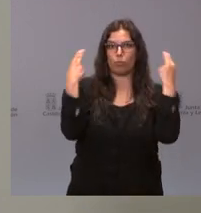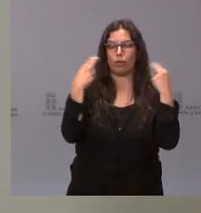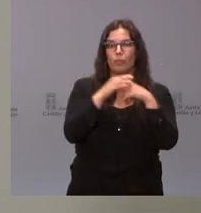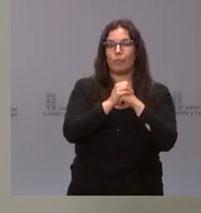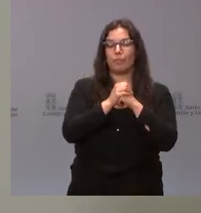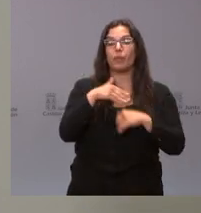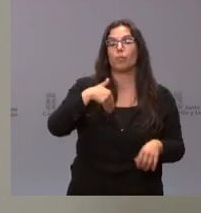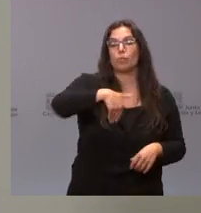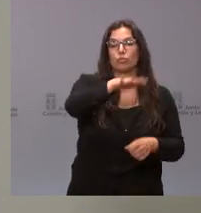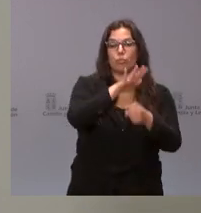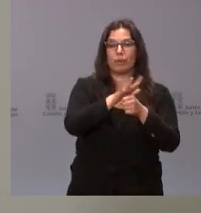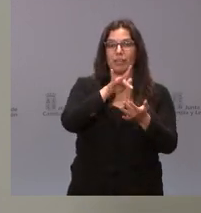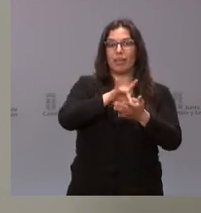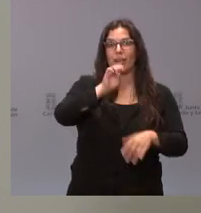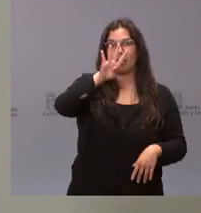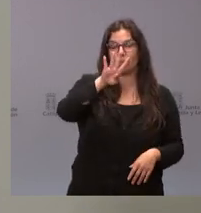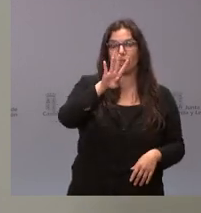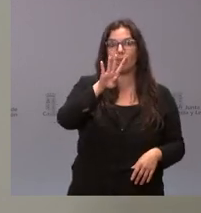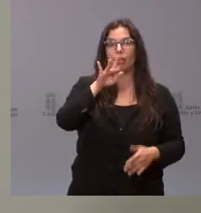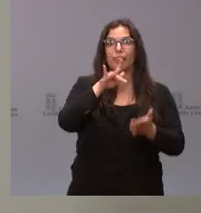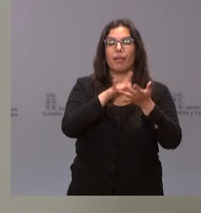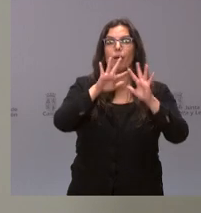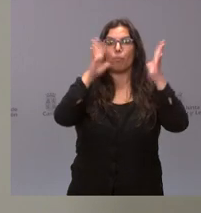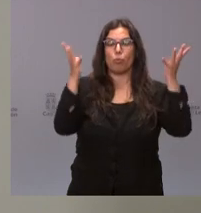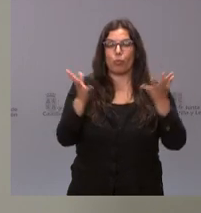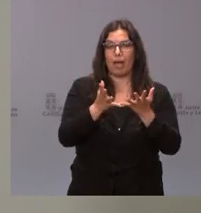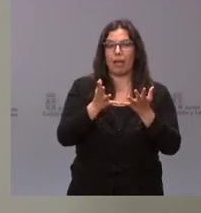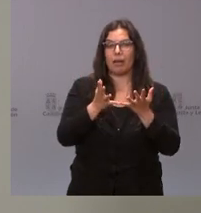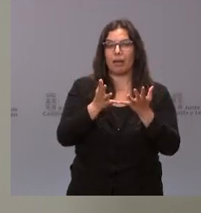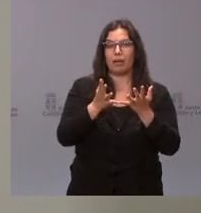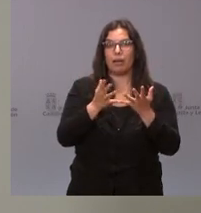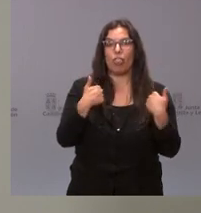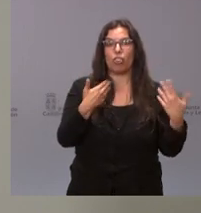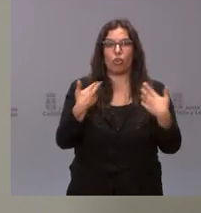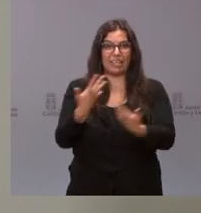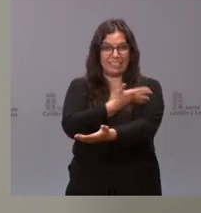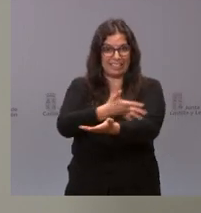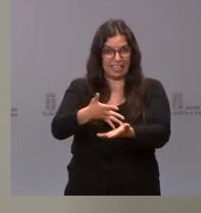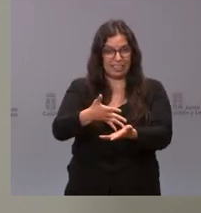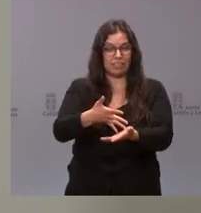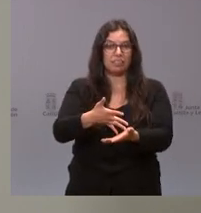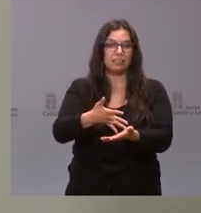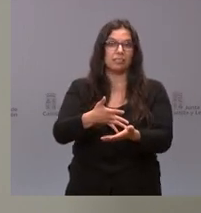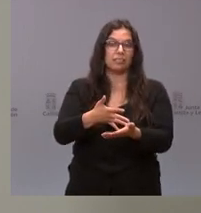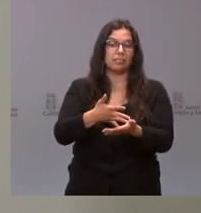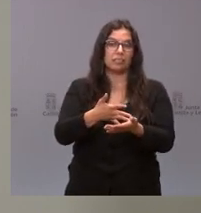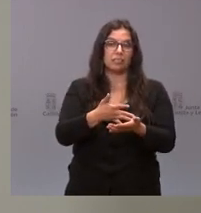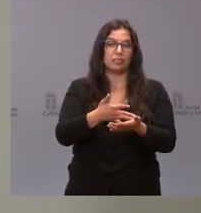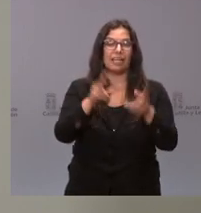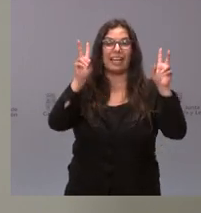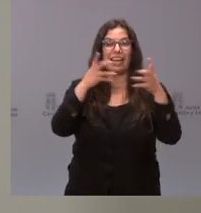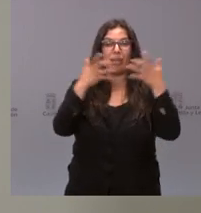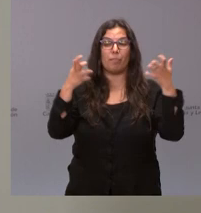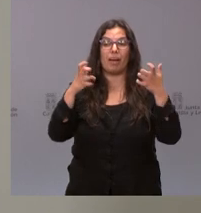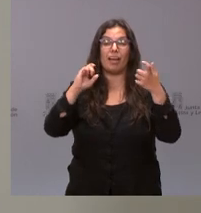El próximo martes, día 14, será el Día Mundial del Donante de Sangre, bajo el lema de